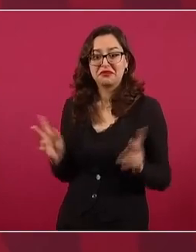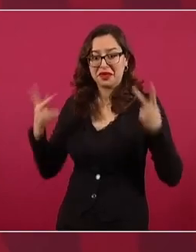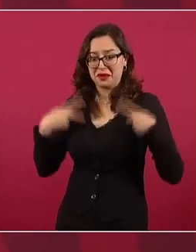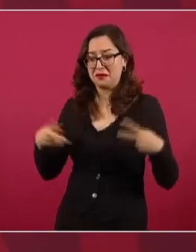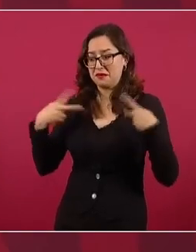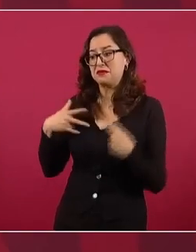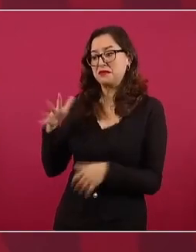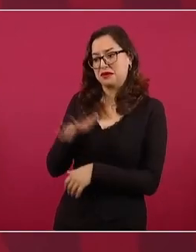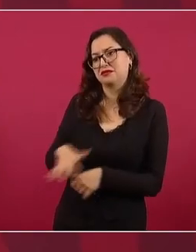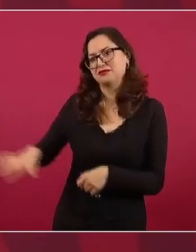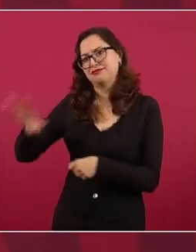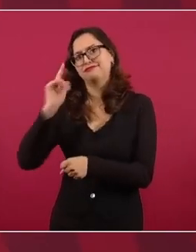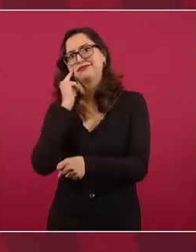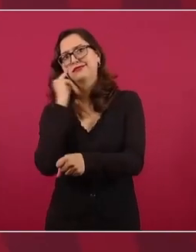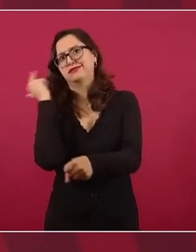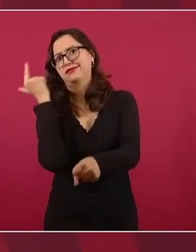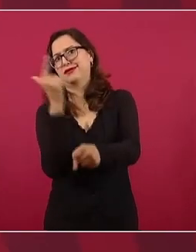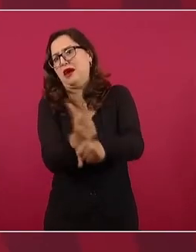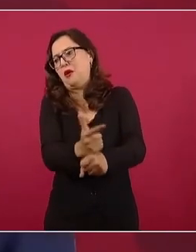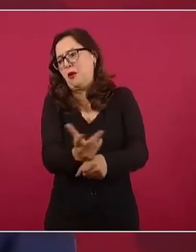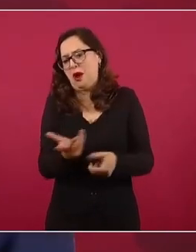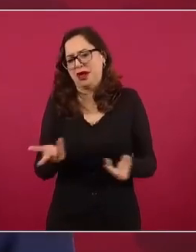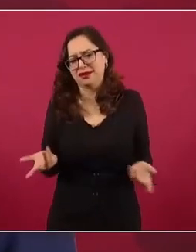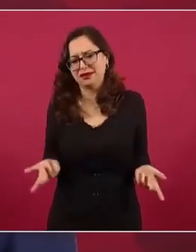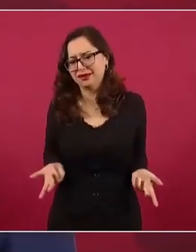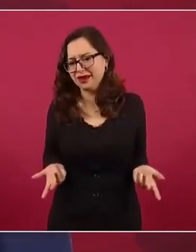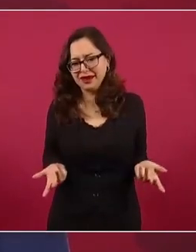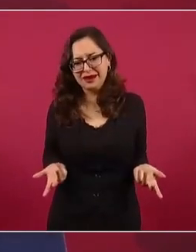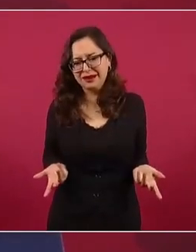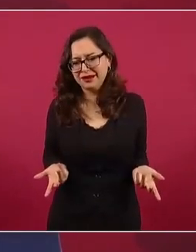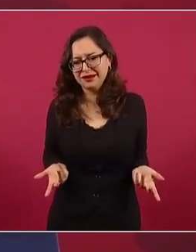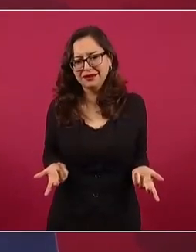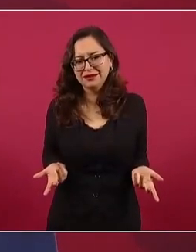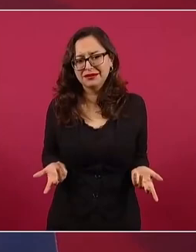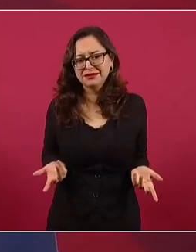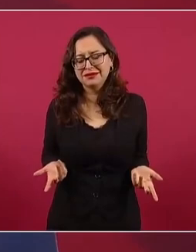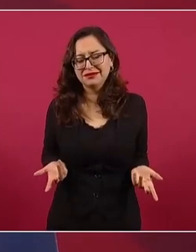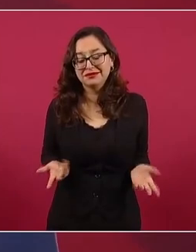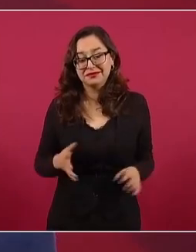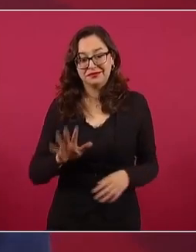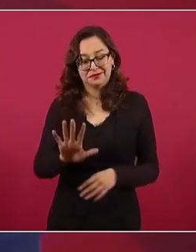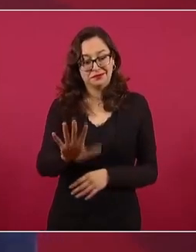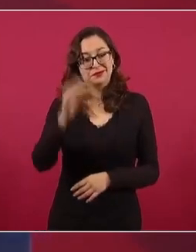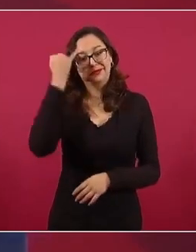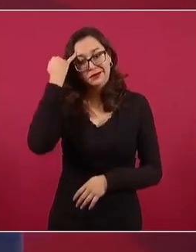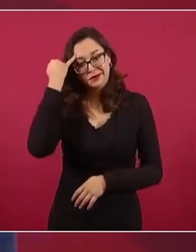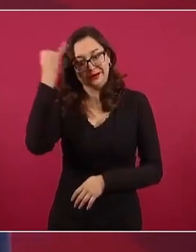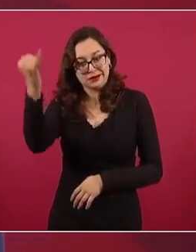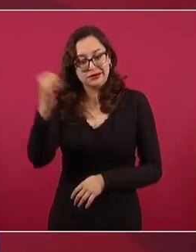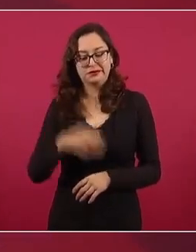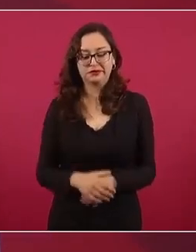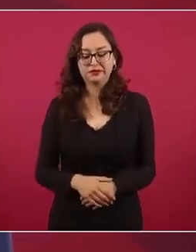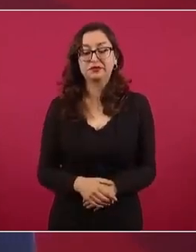Imagínense, estamos proponiendo una reforma para que